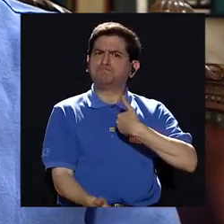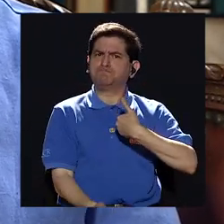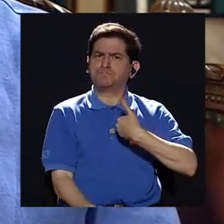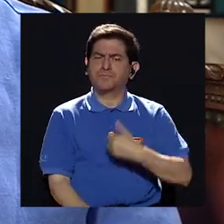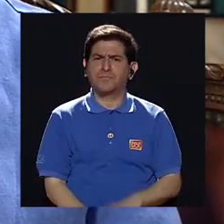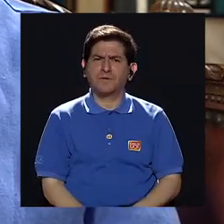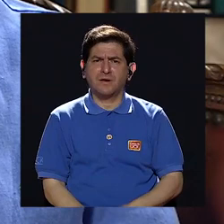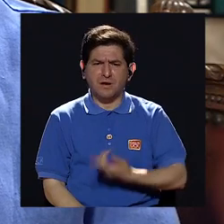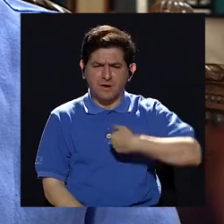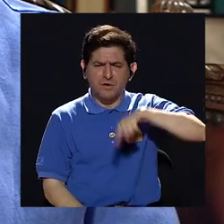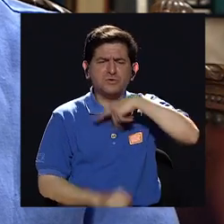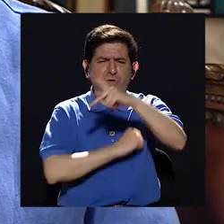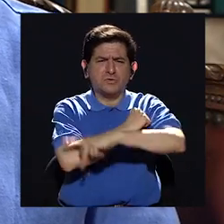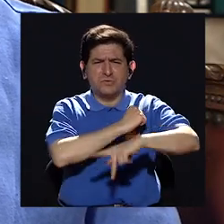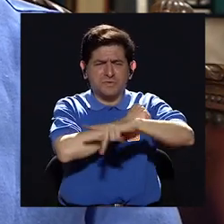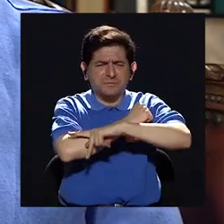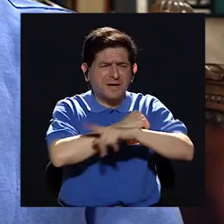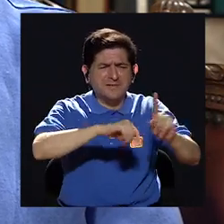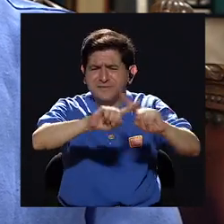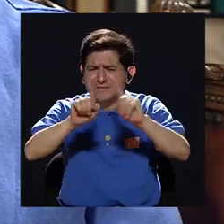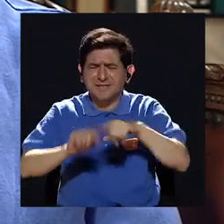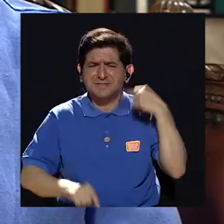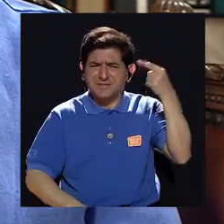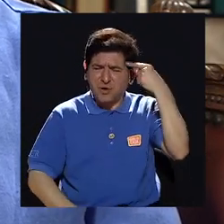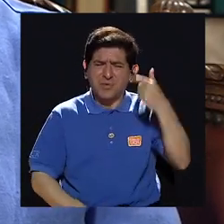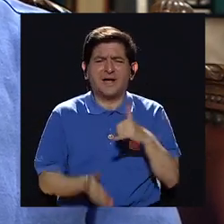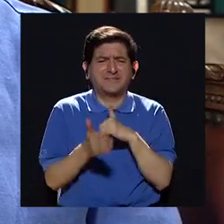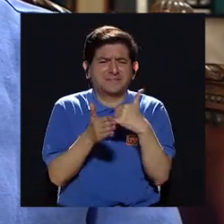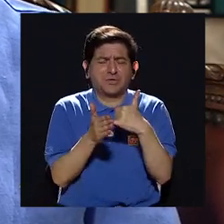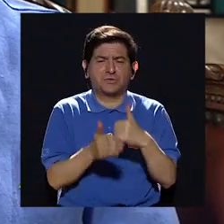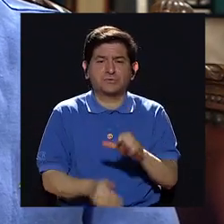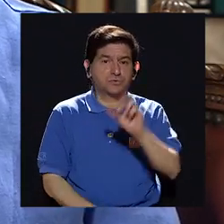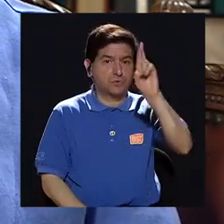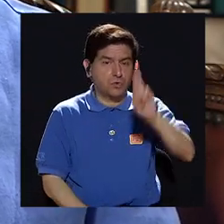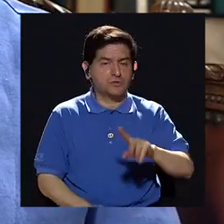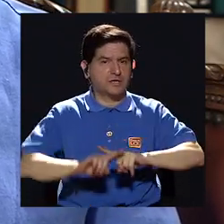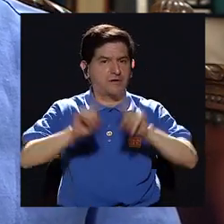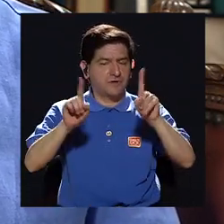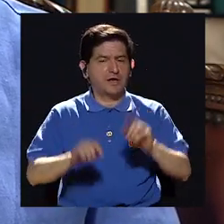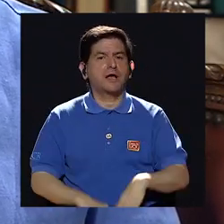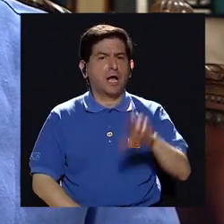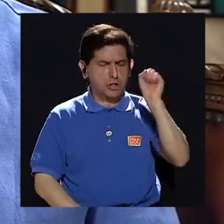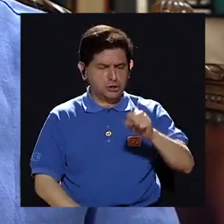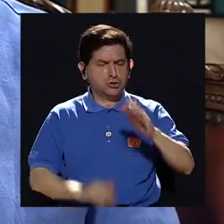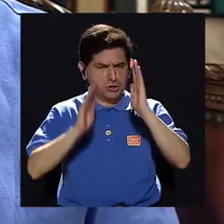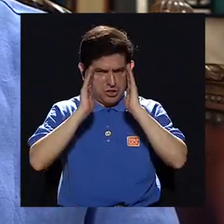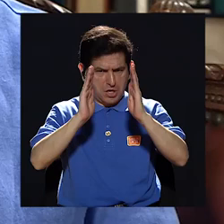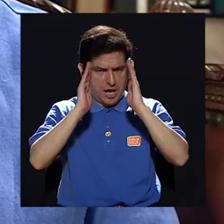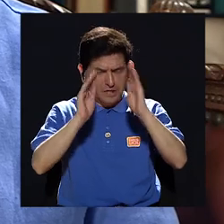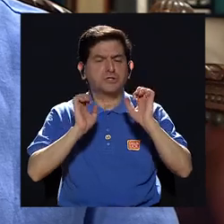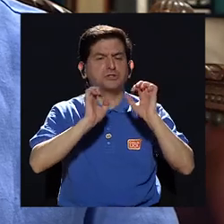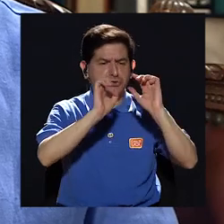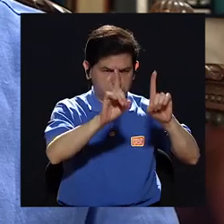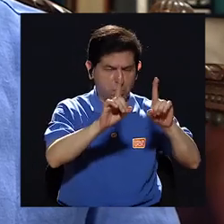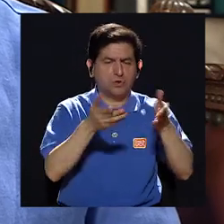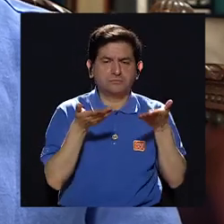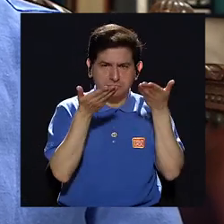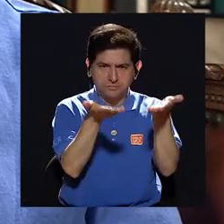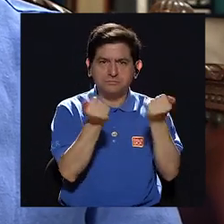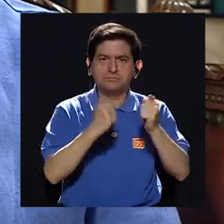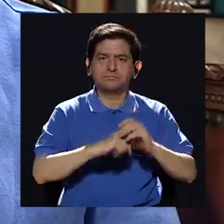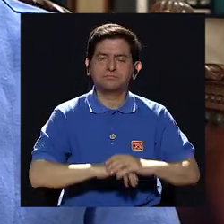Entonces tenemos estados muy débiles y no es como en Costa Rica que se le dedica mucho recurso a la educación.